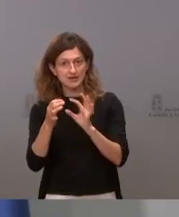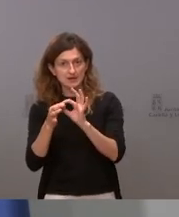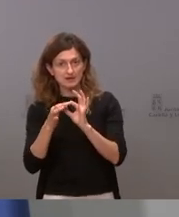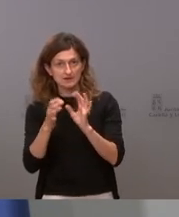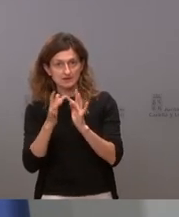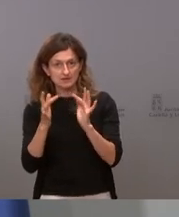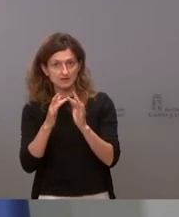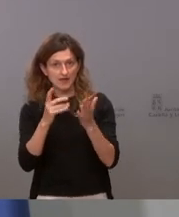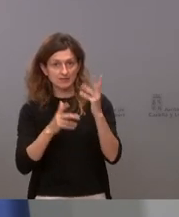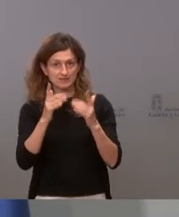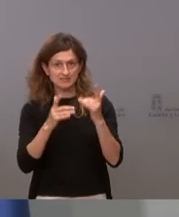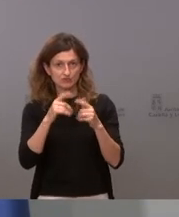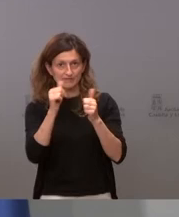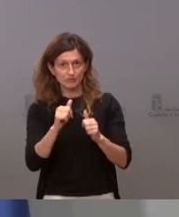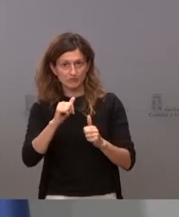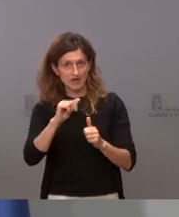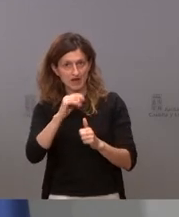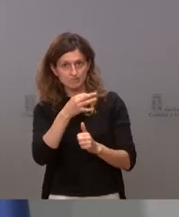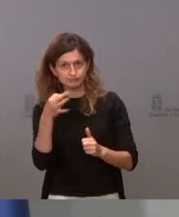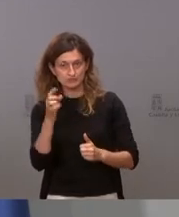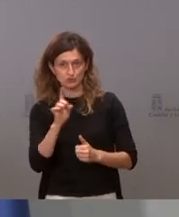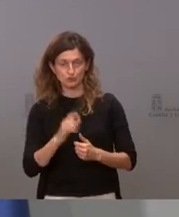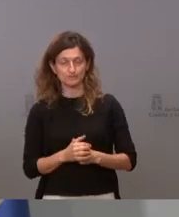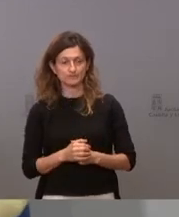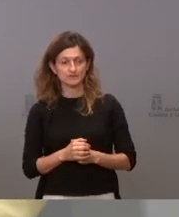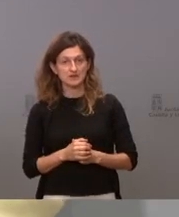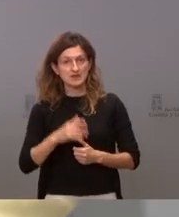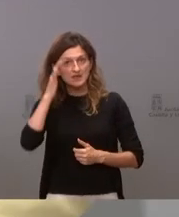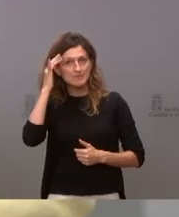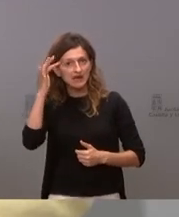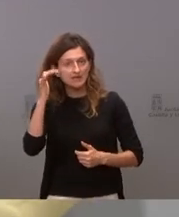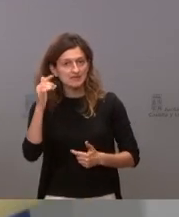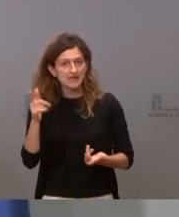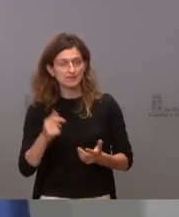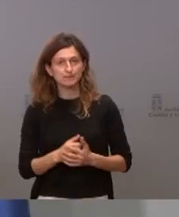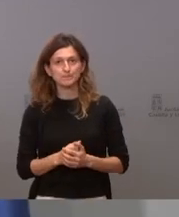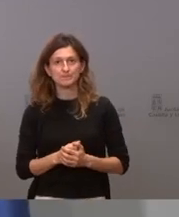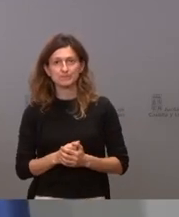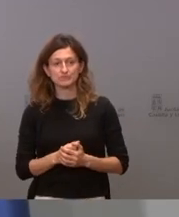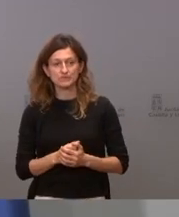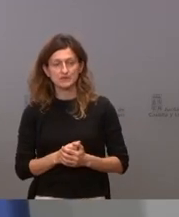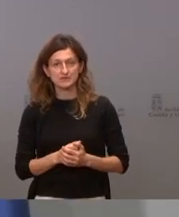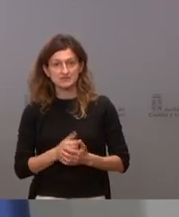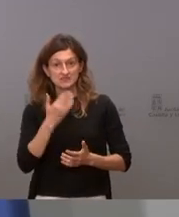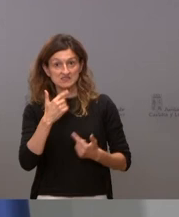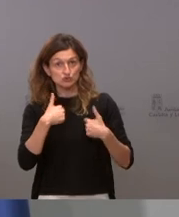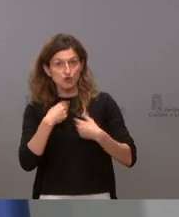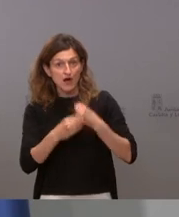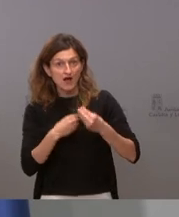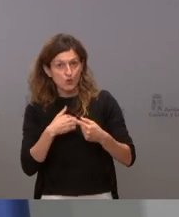las distintas administraciones si imagina usted si imagina usted que hubiera hecho eso yo